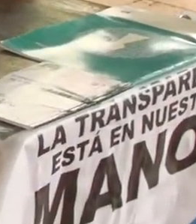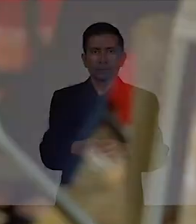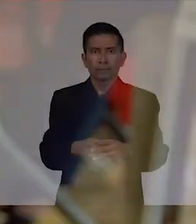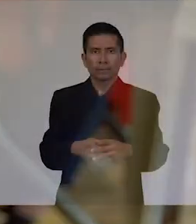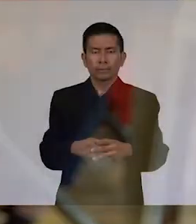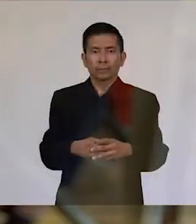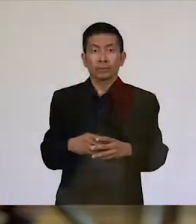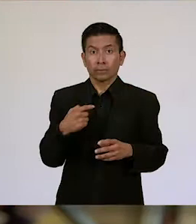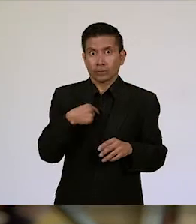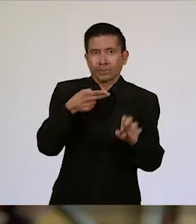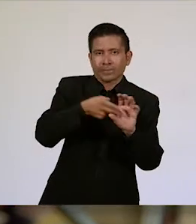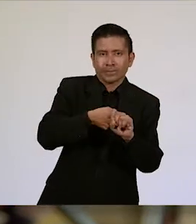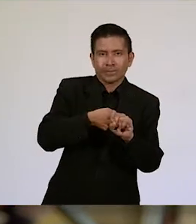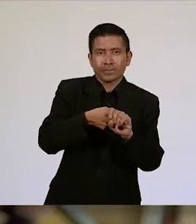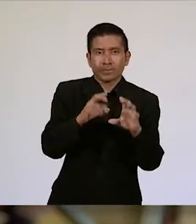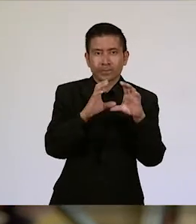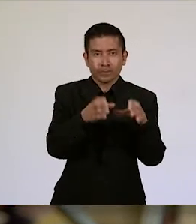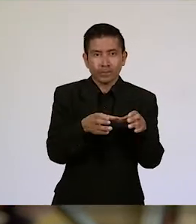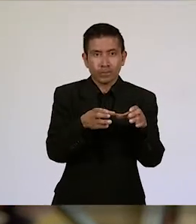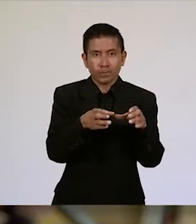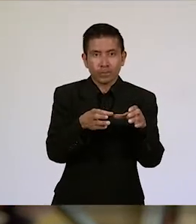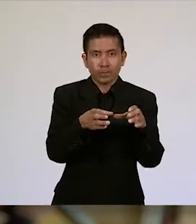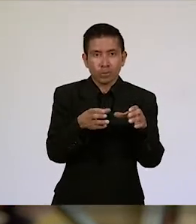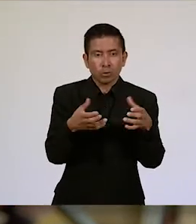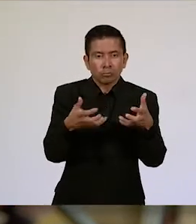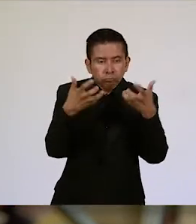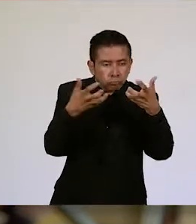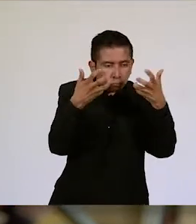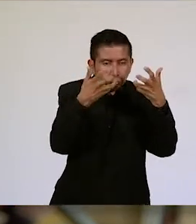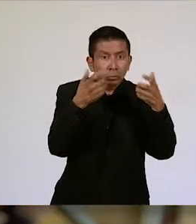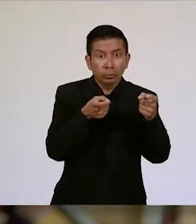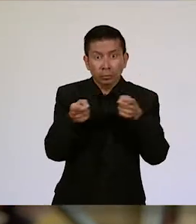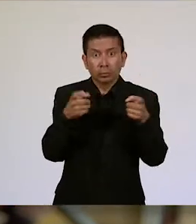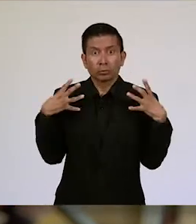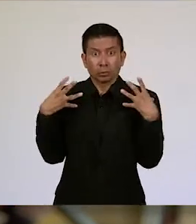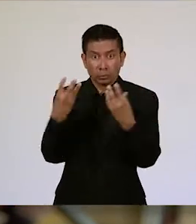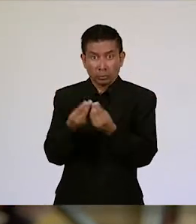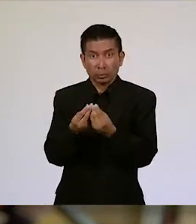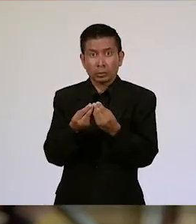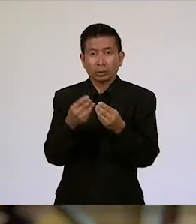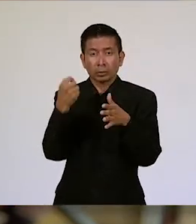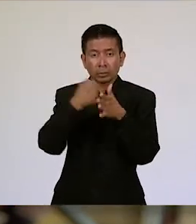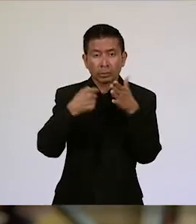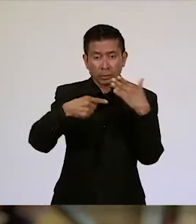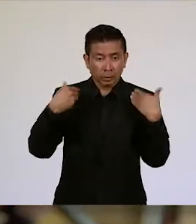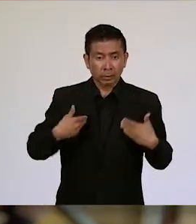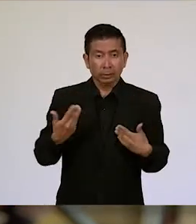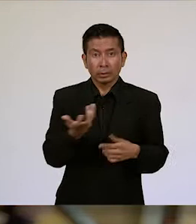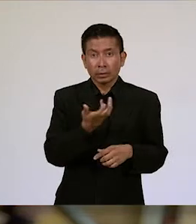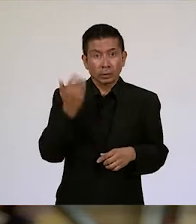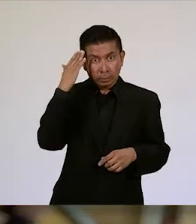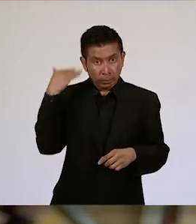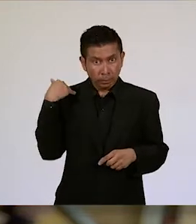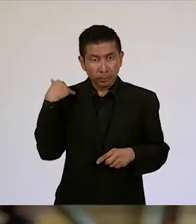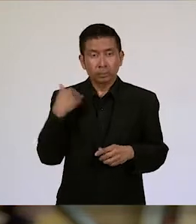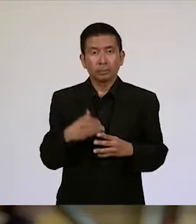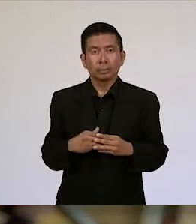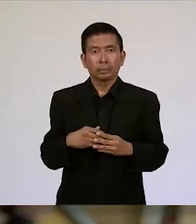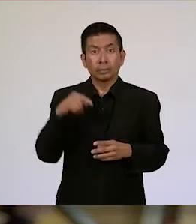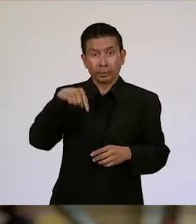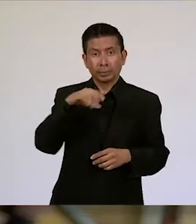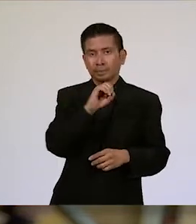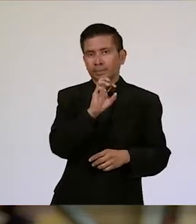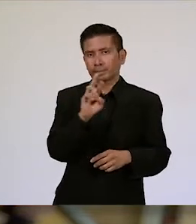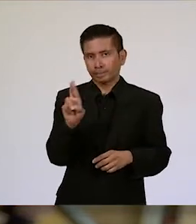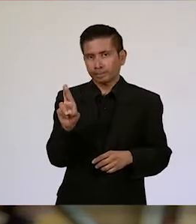Yo formo parte del Consejo Consultivo de Contraloría Social para la Defensa de los Derechos de la Mujer. Acá en